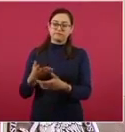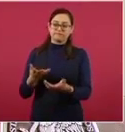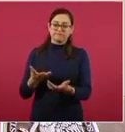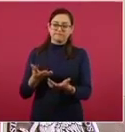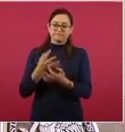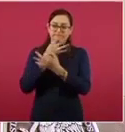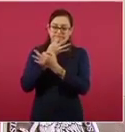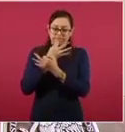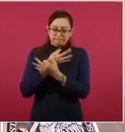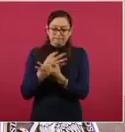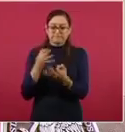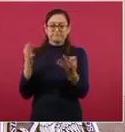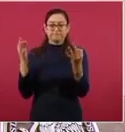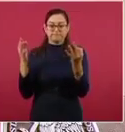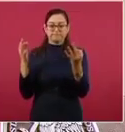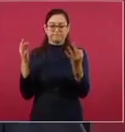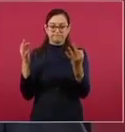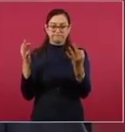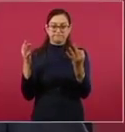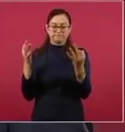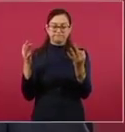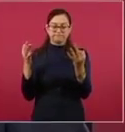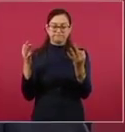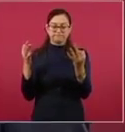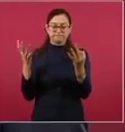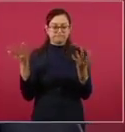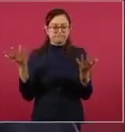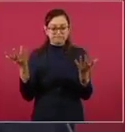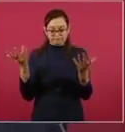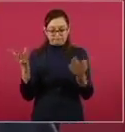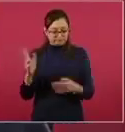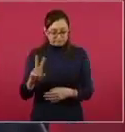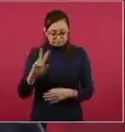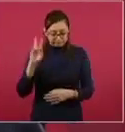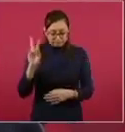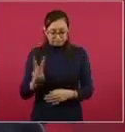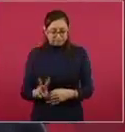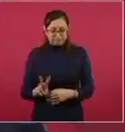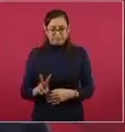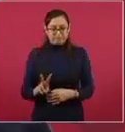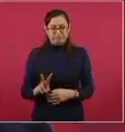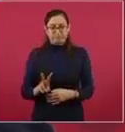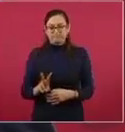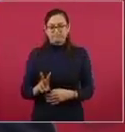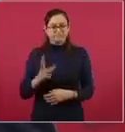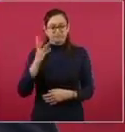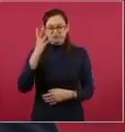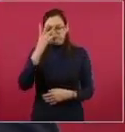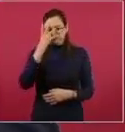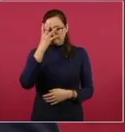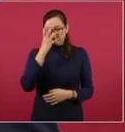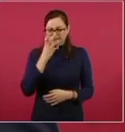y aunque son pérdidas